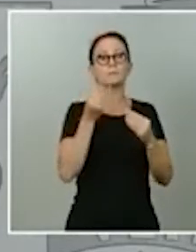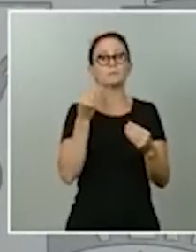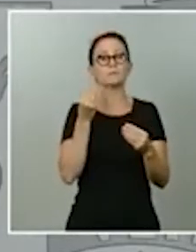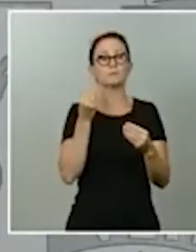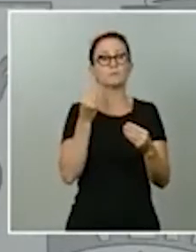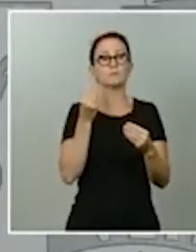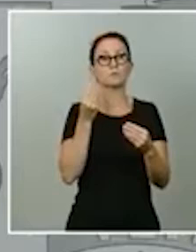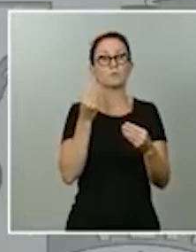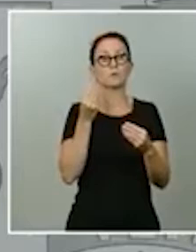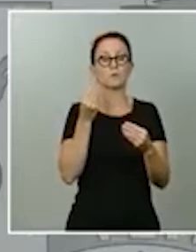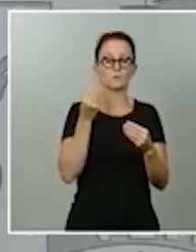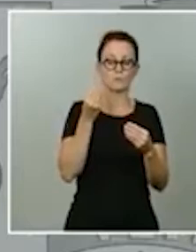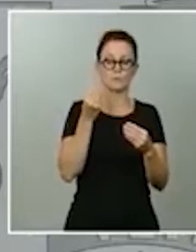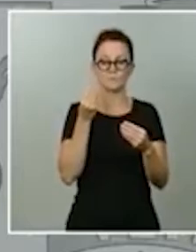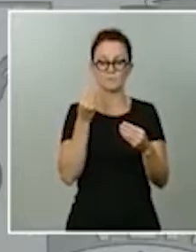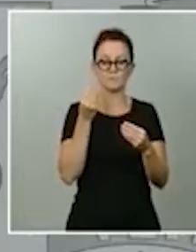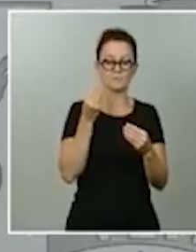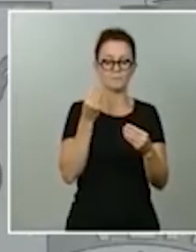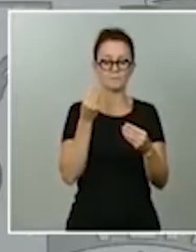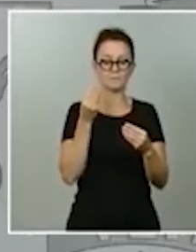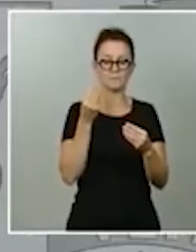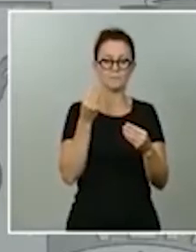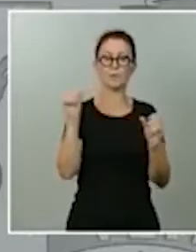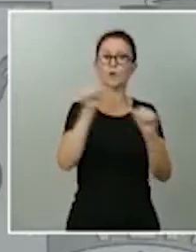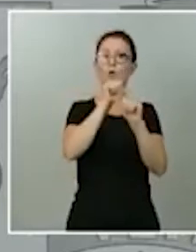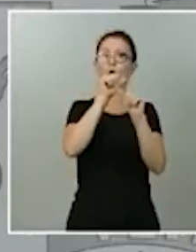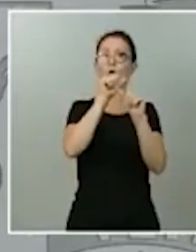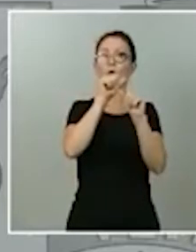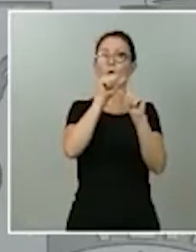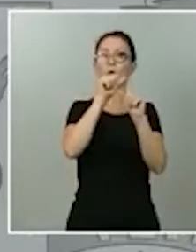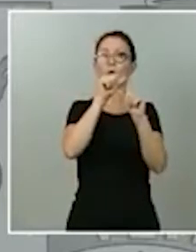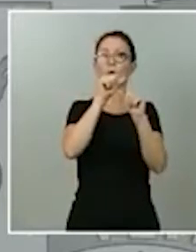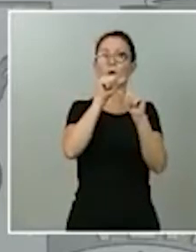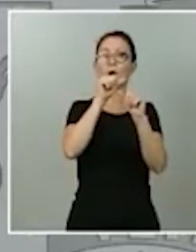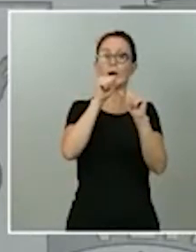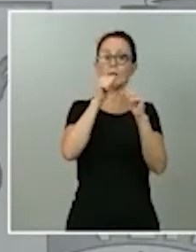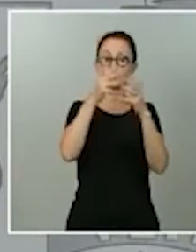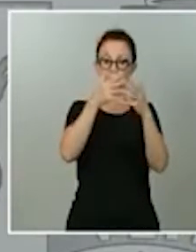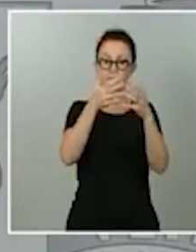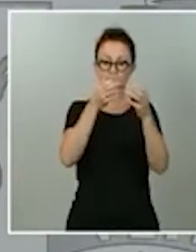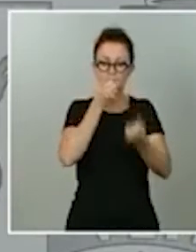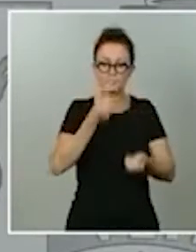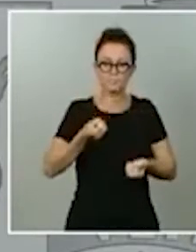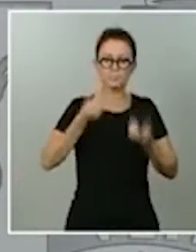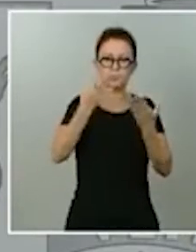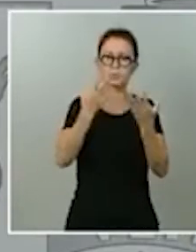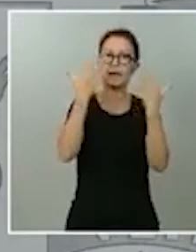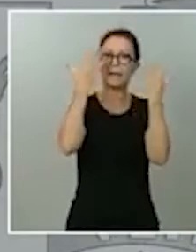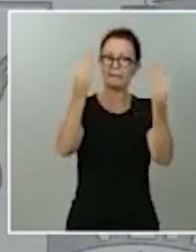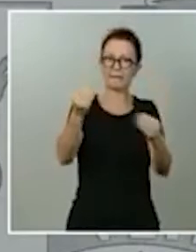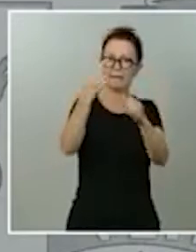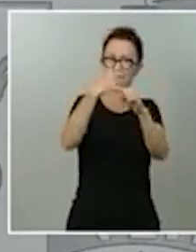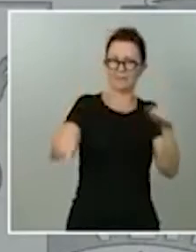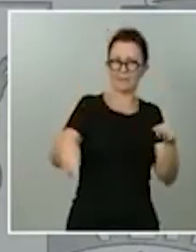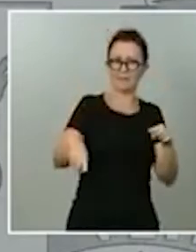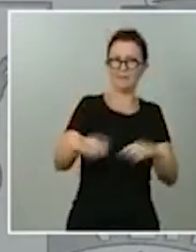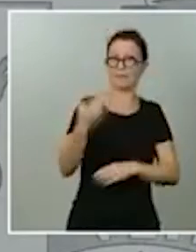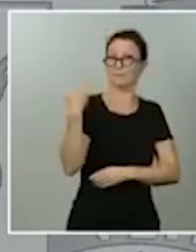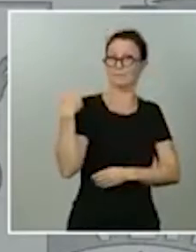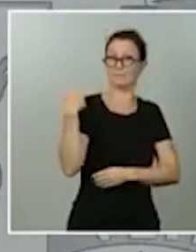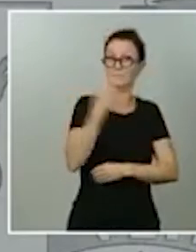digamos interpretaciones distintas a un mismo mensaje. Yo dije en el discurso de investidura que esta iba a ser la legislatura del diálogo.